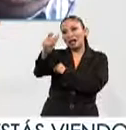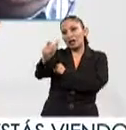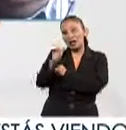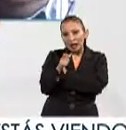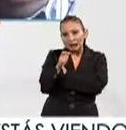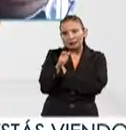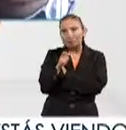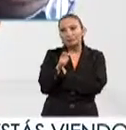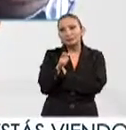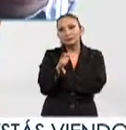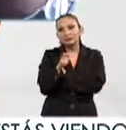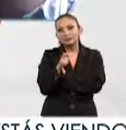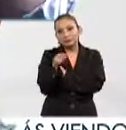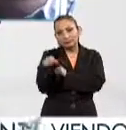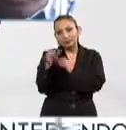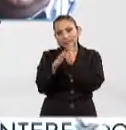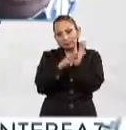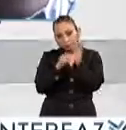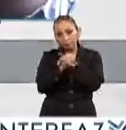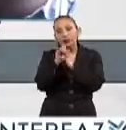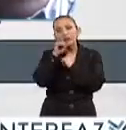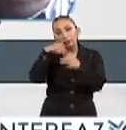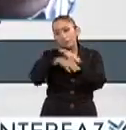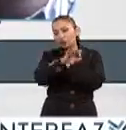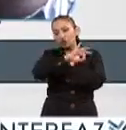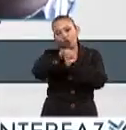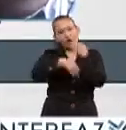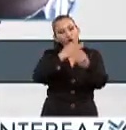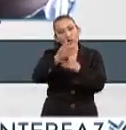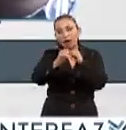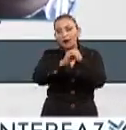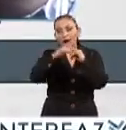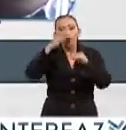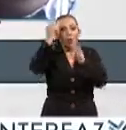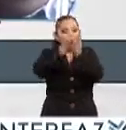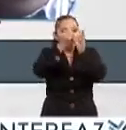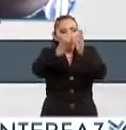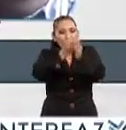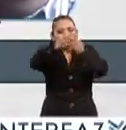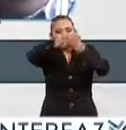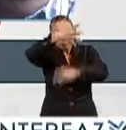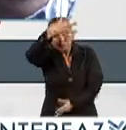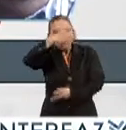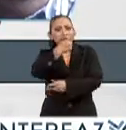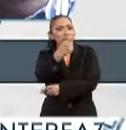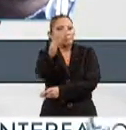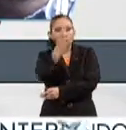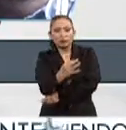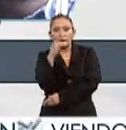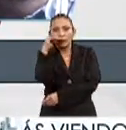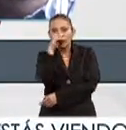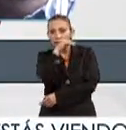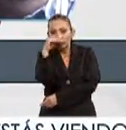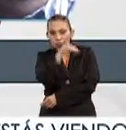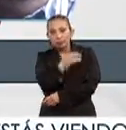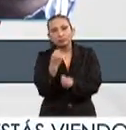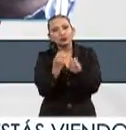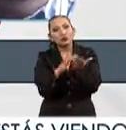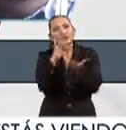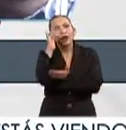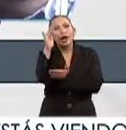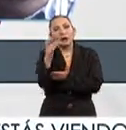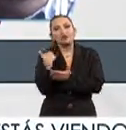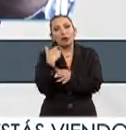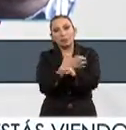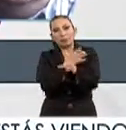X esta página y también accederán a todas estas plataformas de cursos 100% gratuitos pues le agradecemos